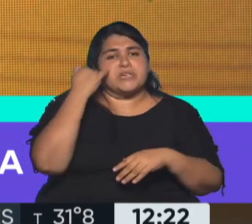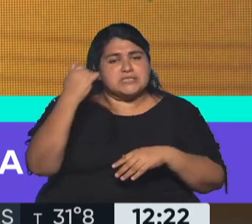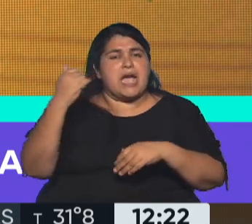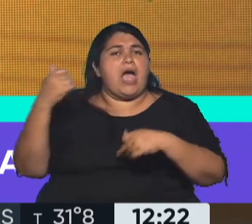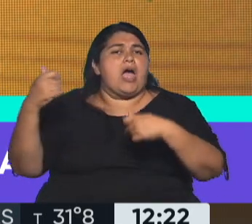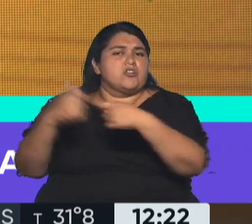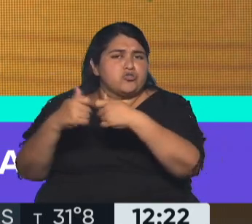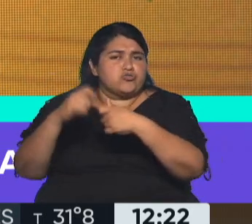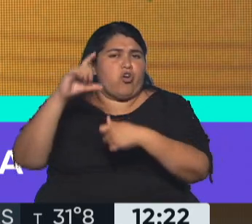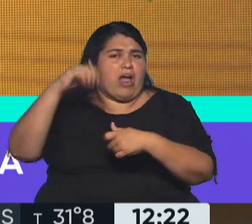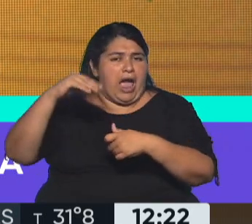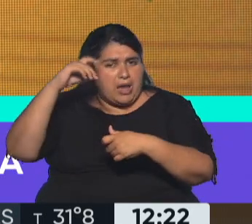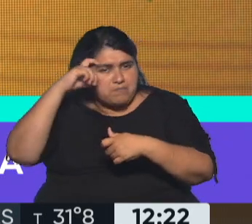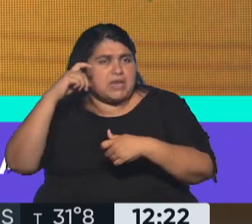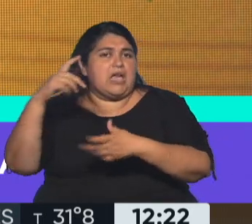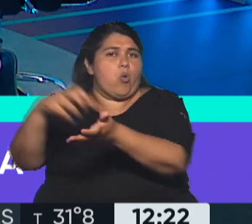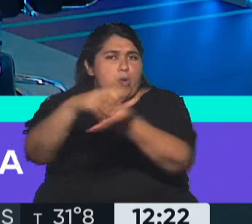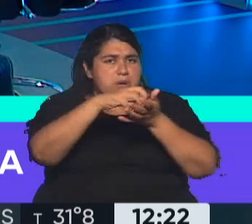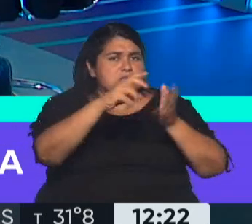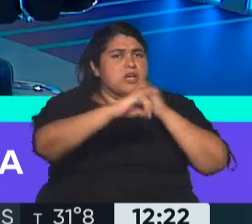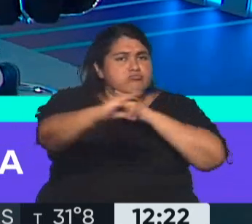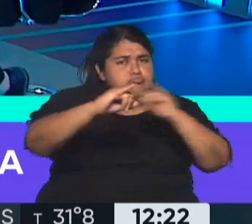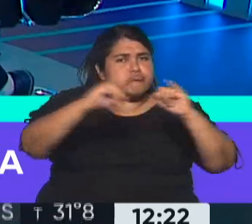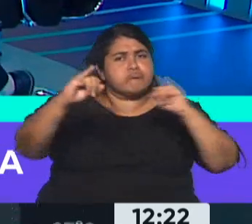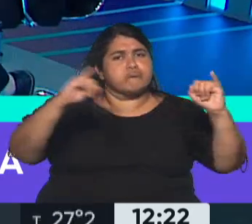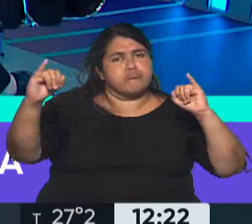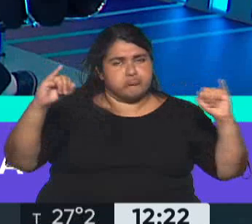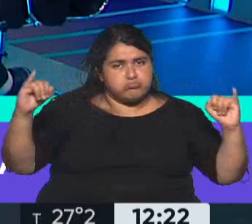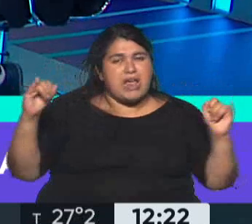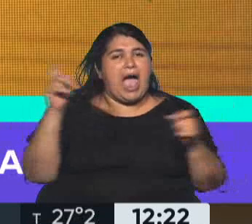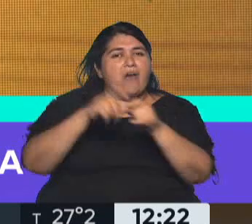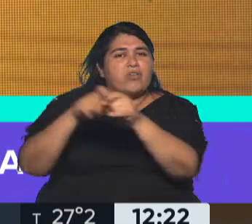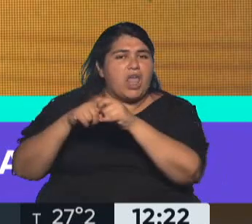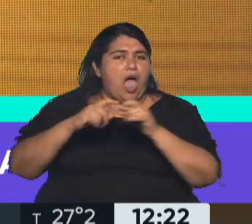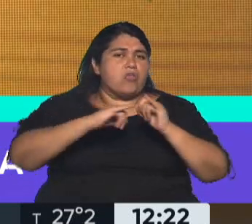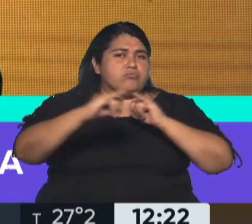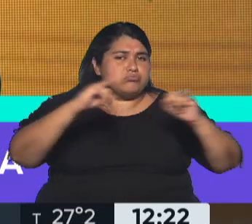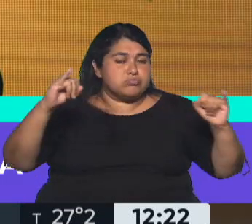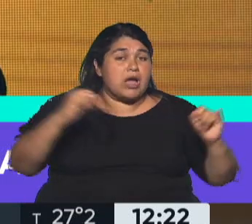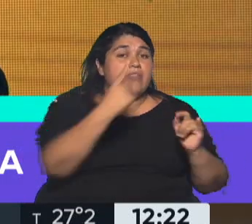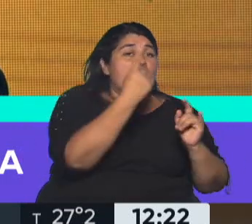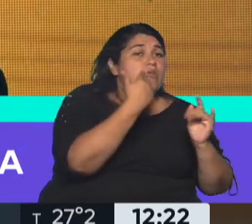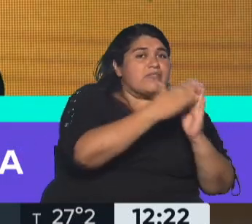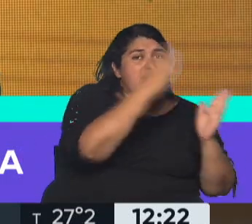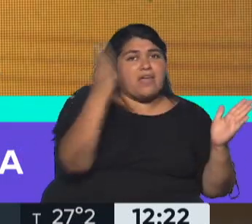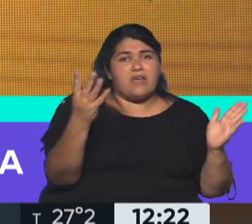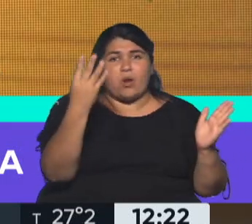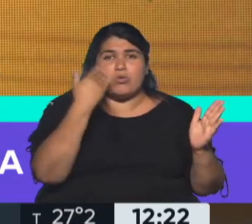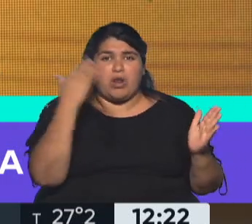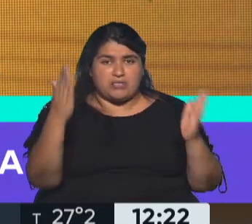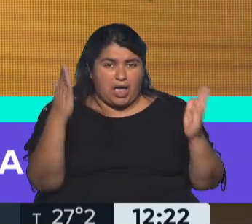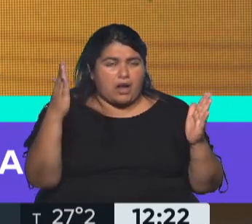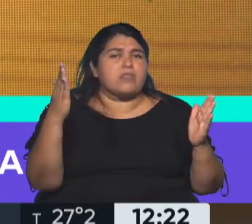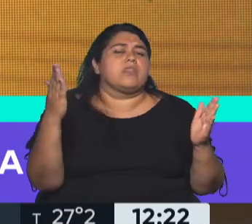están alcanzando el comunicado que están repartiendo a sus diferentes afiliados pidiendo esto, que de 13 a 16 bajen el consumo